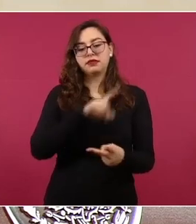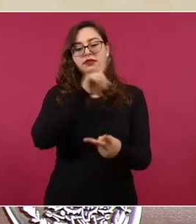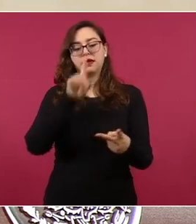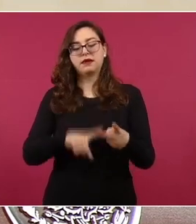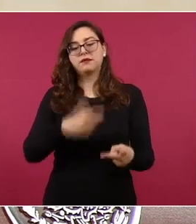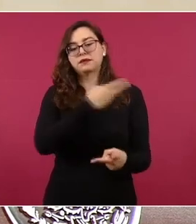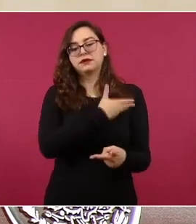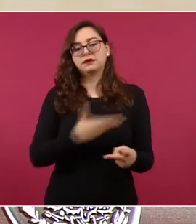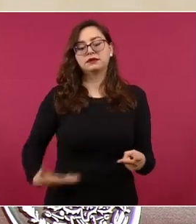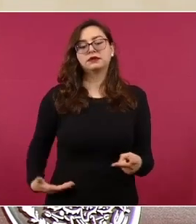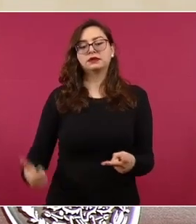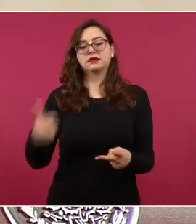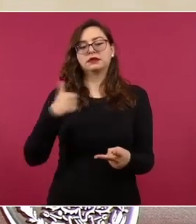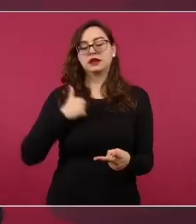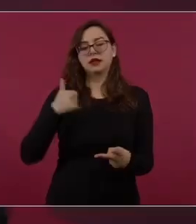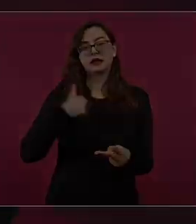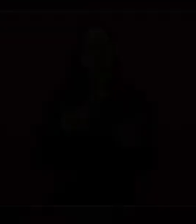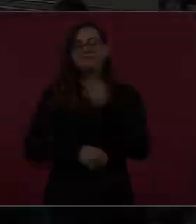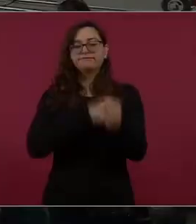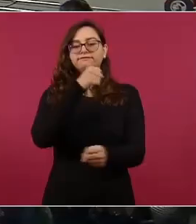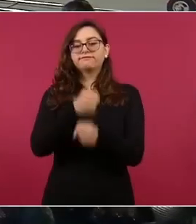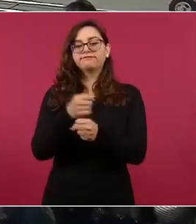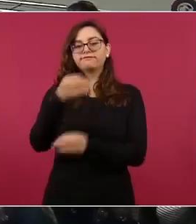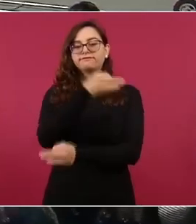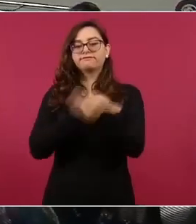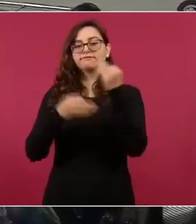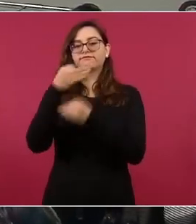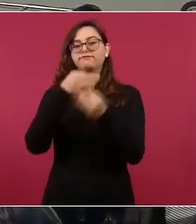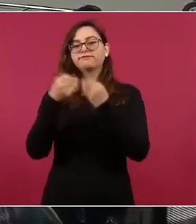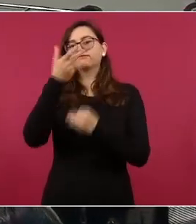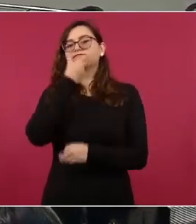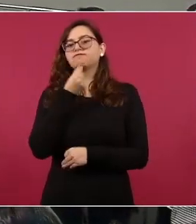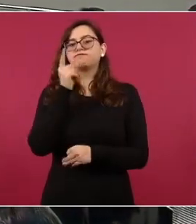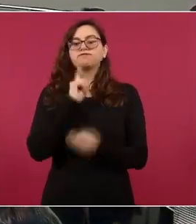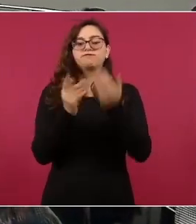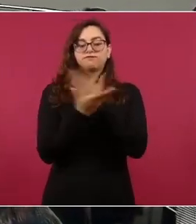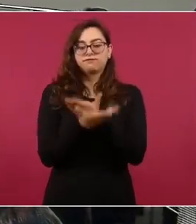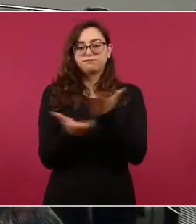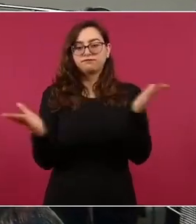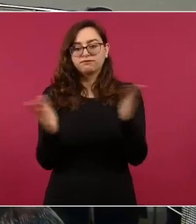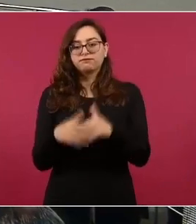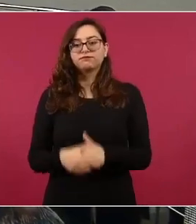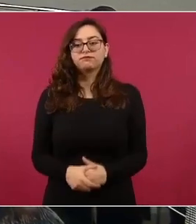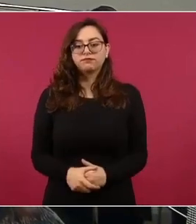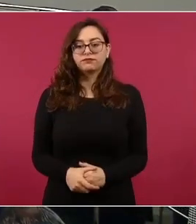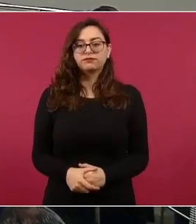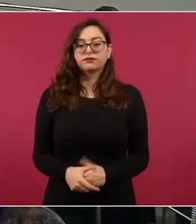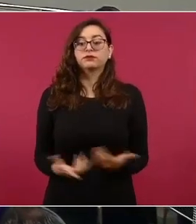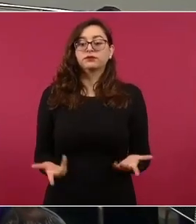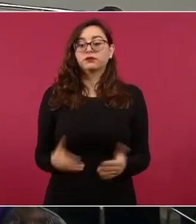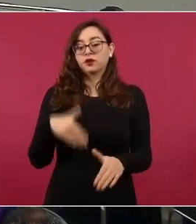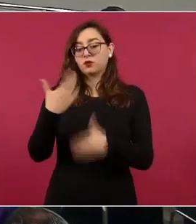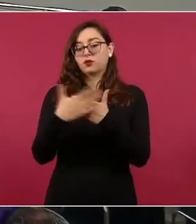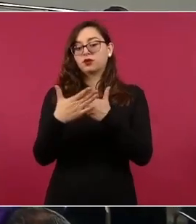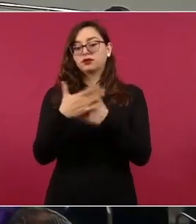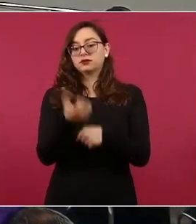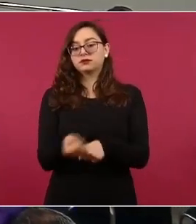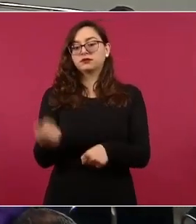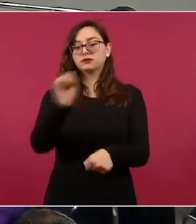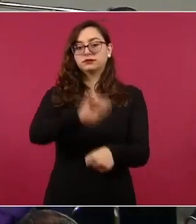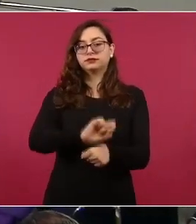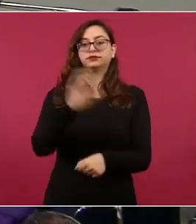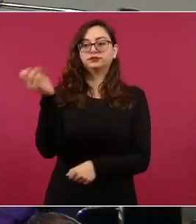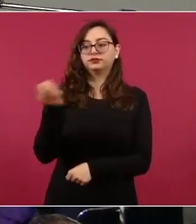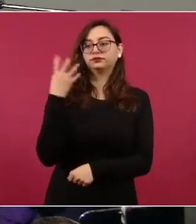ministro de Canadá. Informarles del avance que tiene el programa para la cumbre, que tendrá verificativo la semana